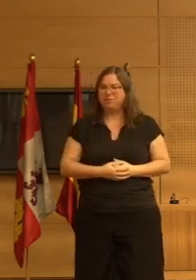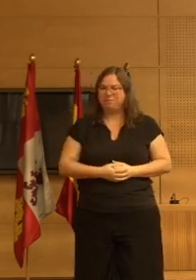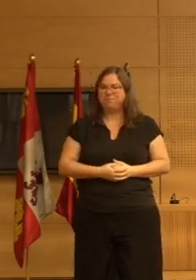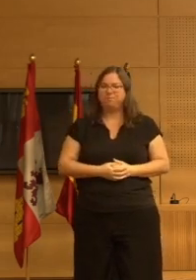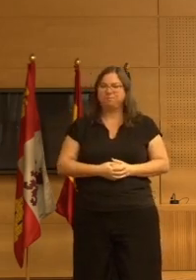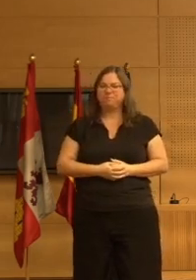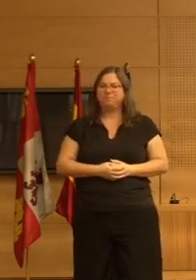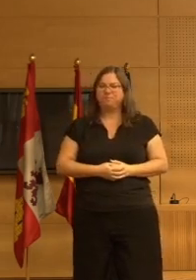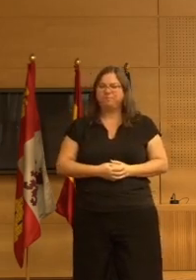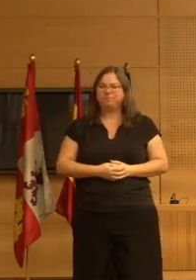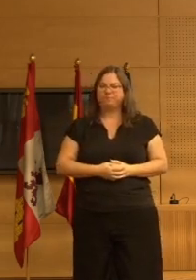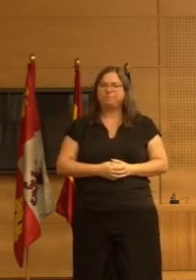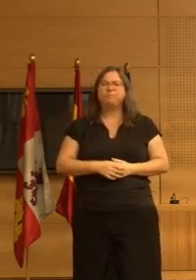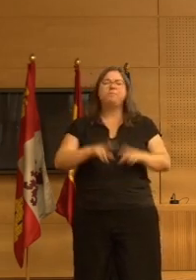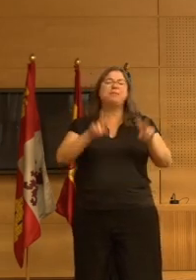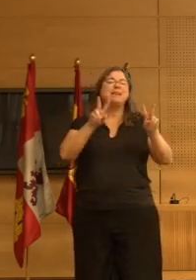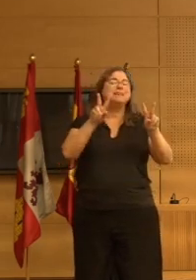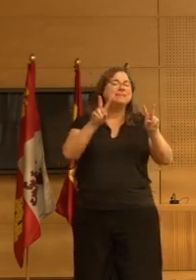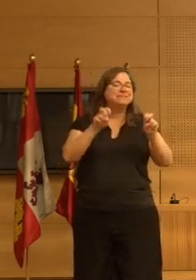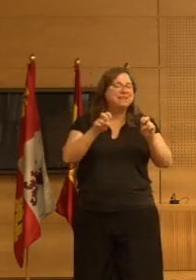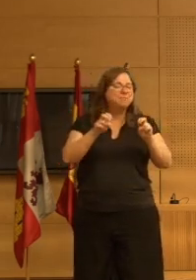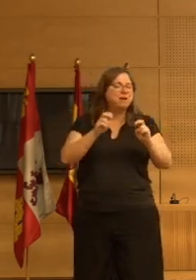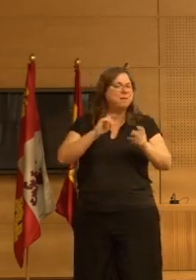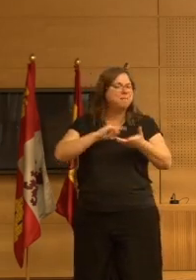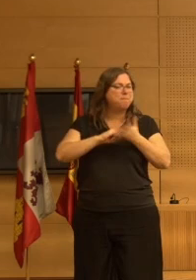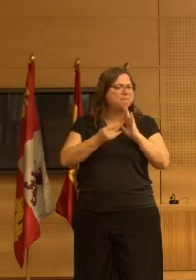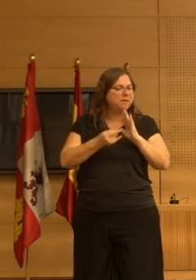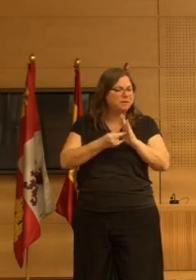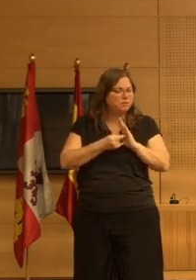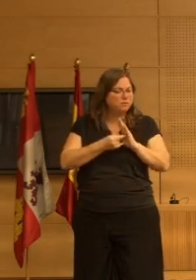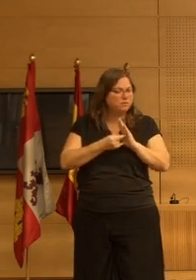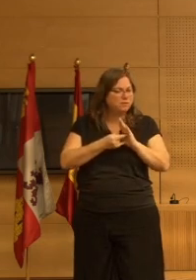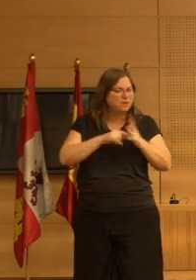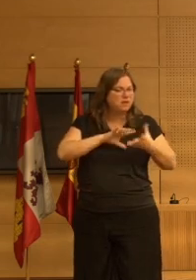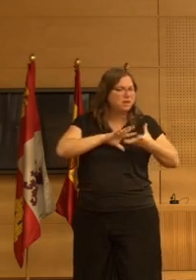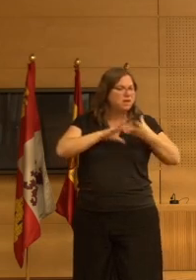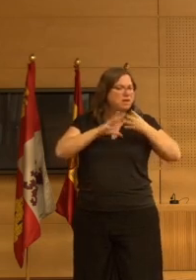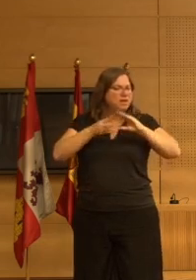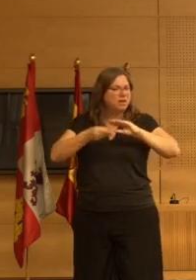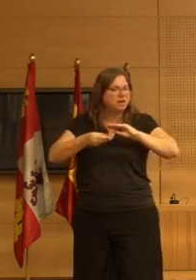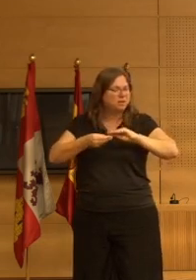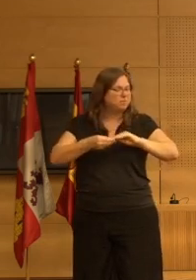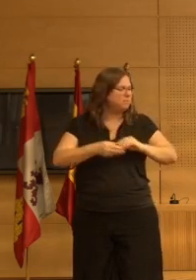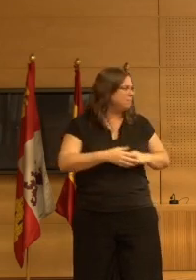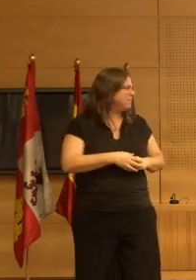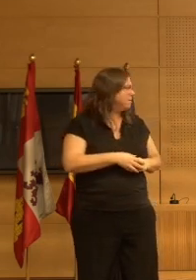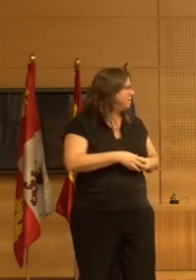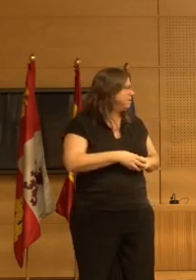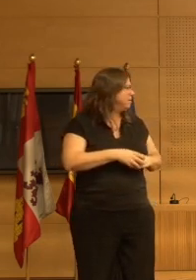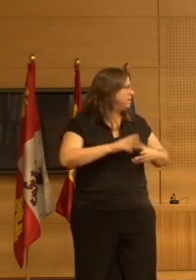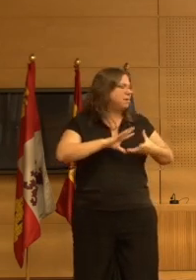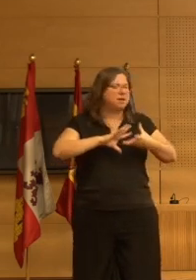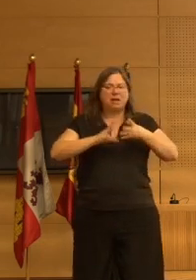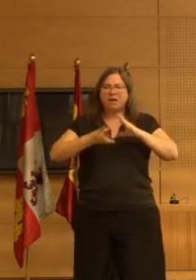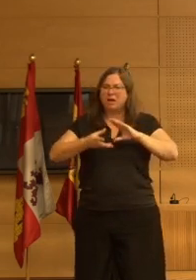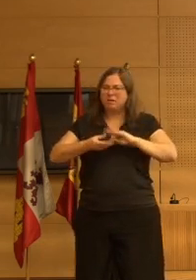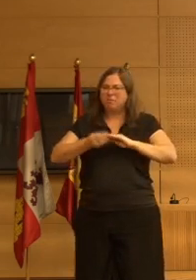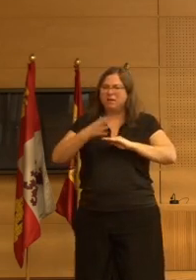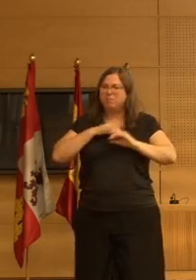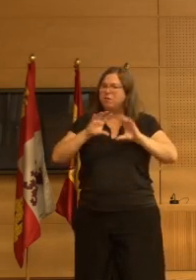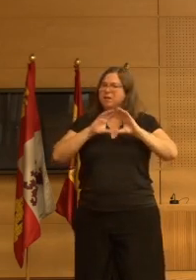muchas partes de la metodología creo que se podrían aplicar y adaptar por supuesto al mundo de la discapacidad